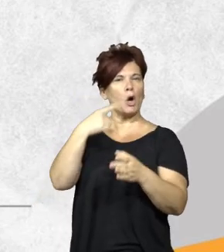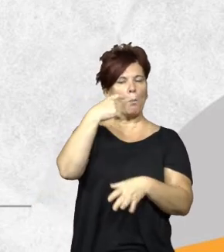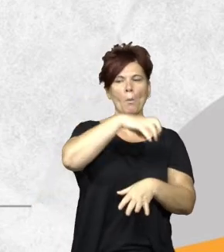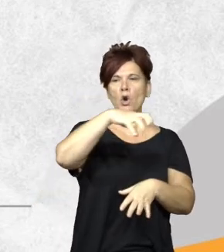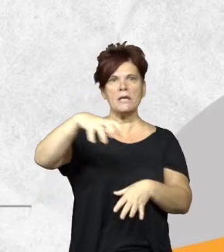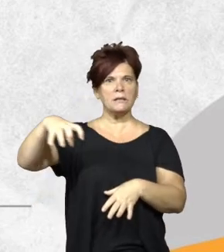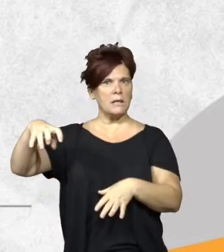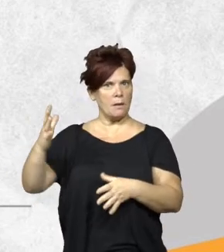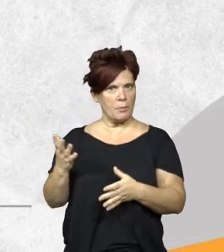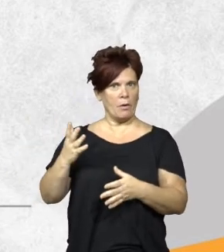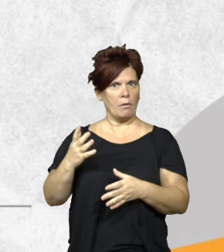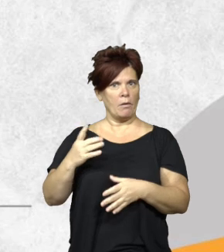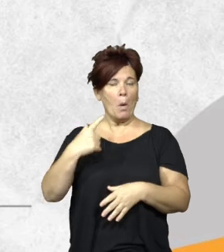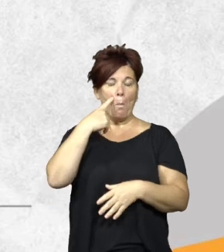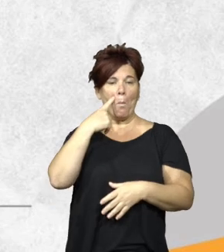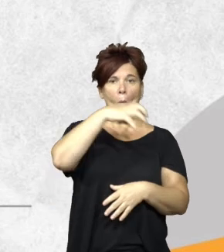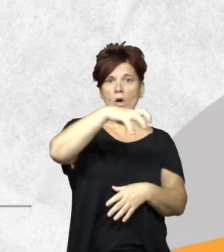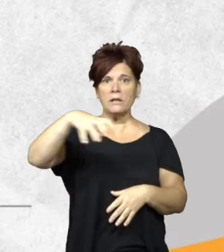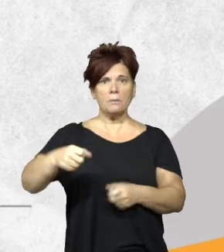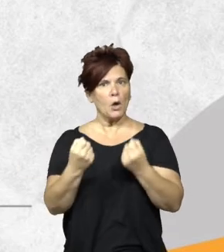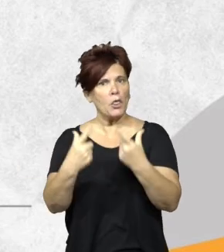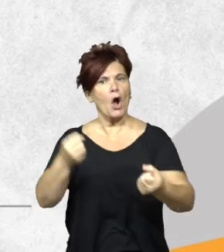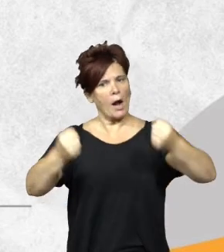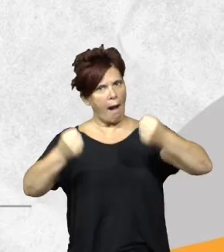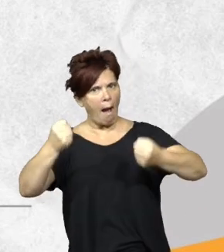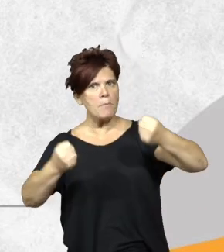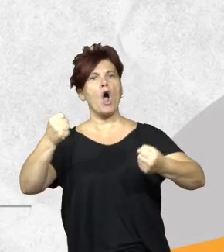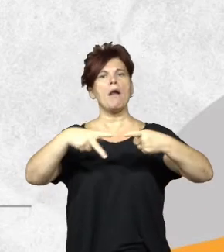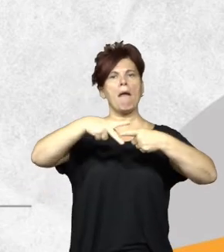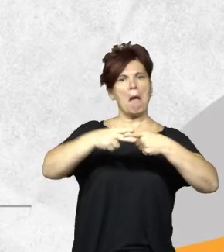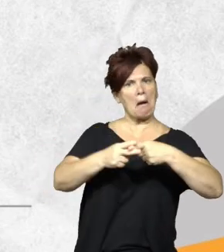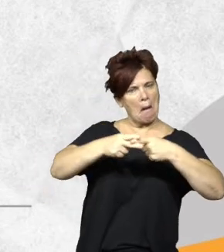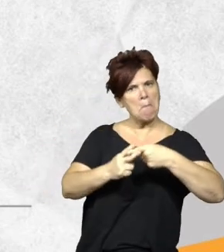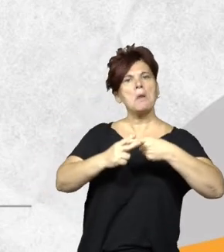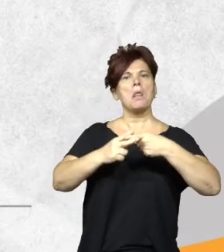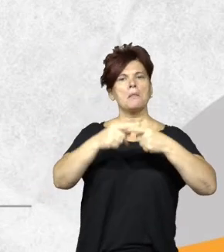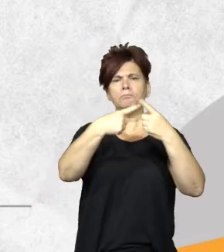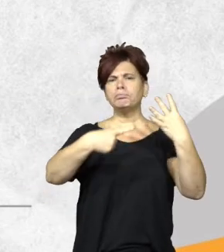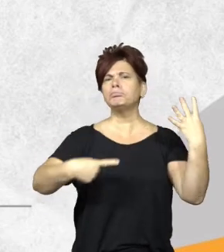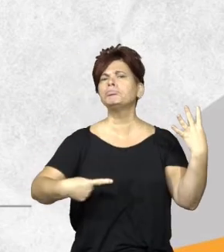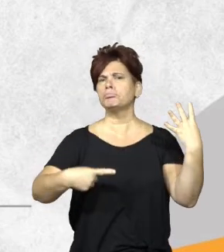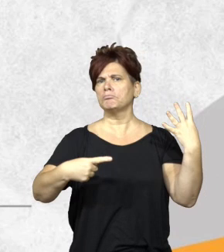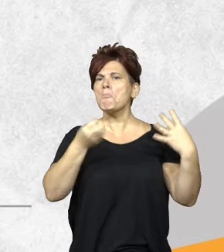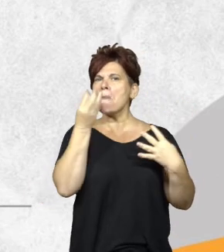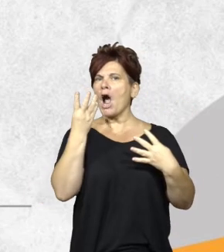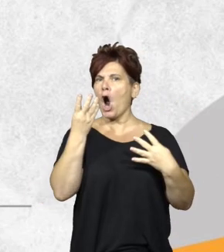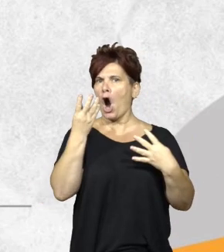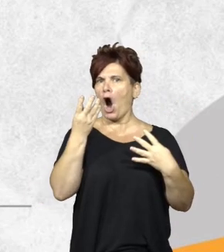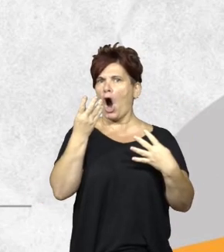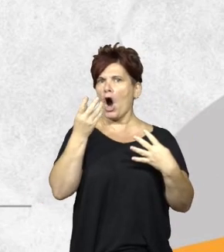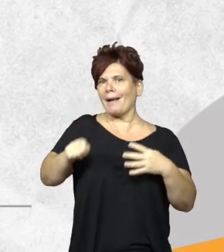Girsu. A los municipios se les ha entregado camiones, les ha entregado equipamiento, les ha entregado una serie de elementos para que mejore su gestión